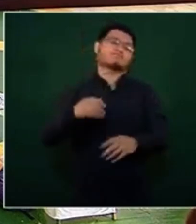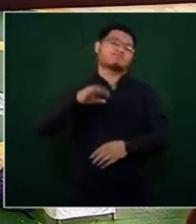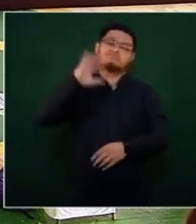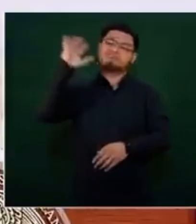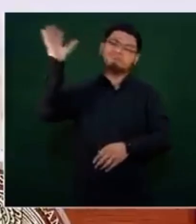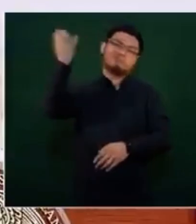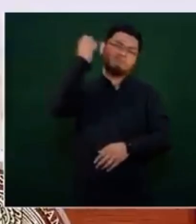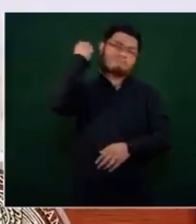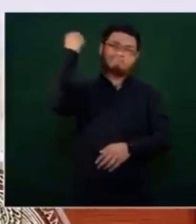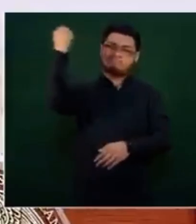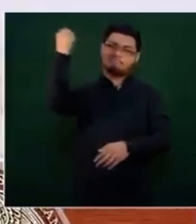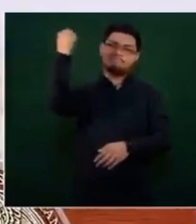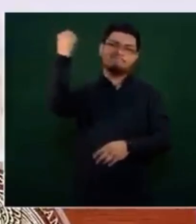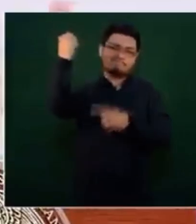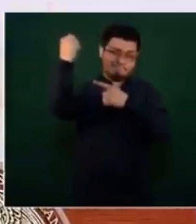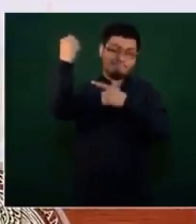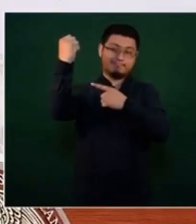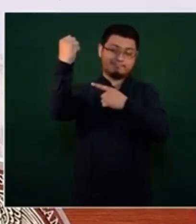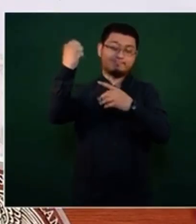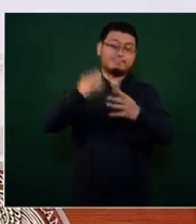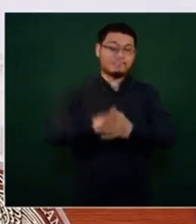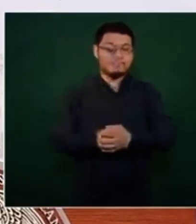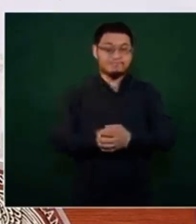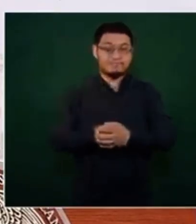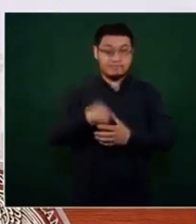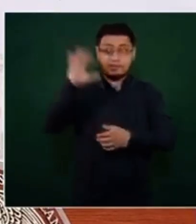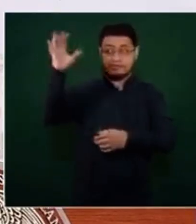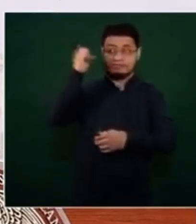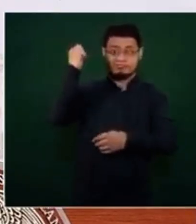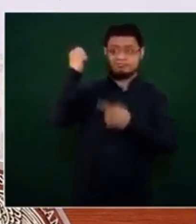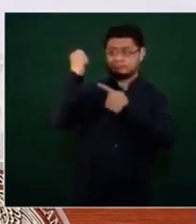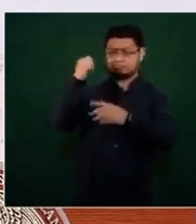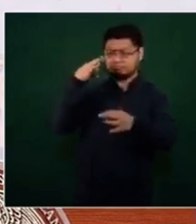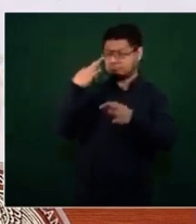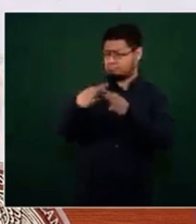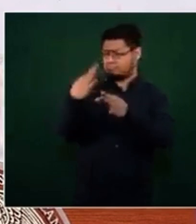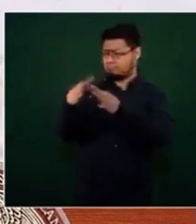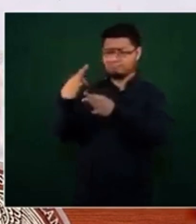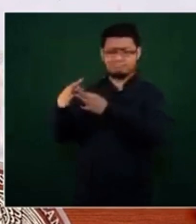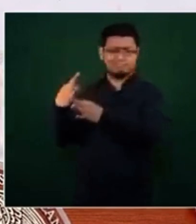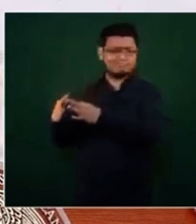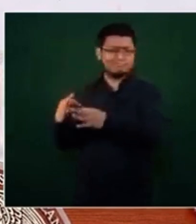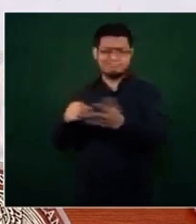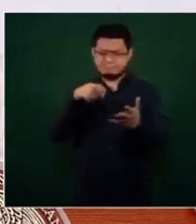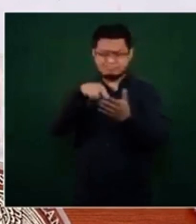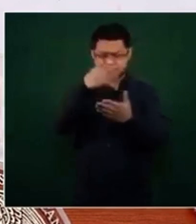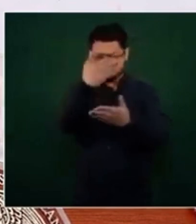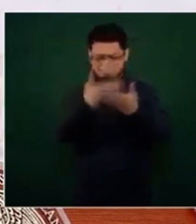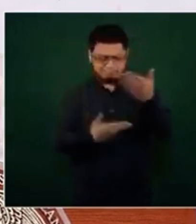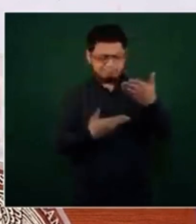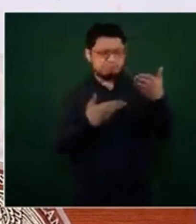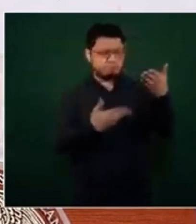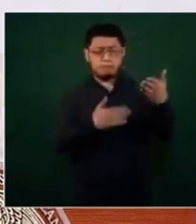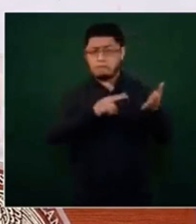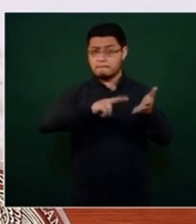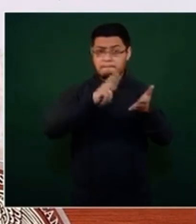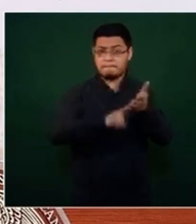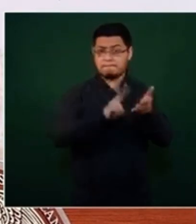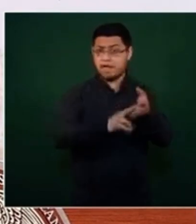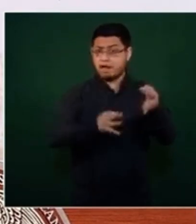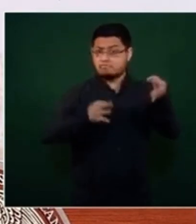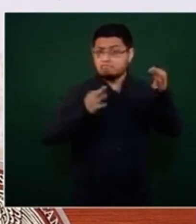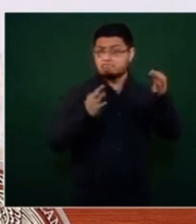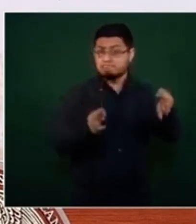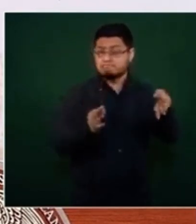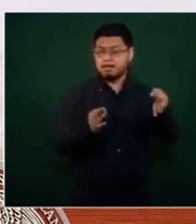hecho las más recientes incorporaciones de los registros ya validados y tenemos que en el